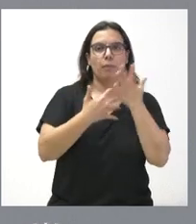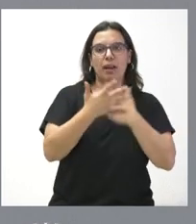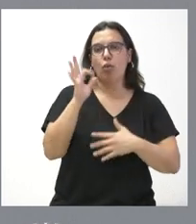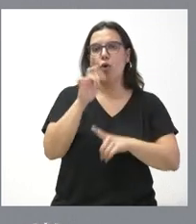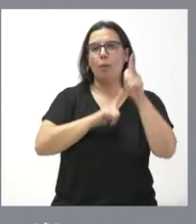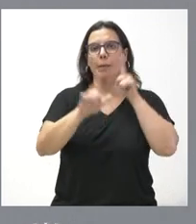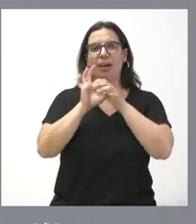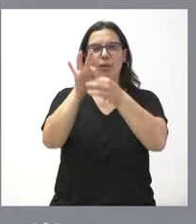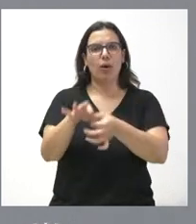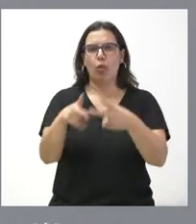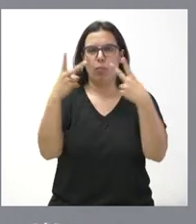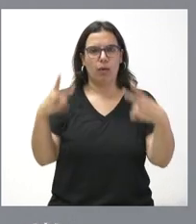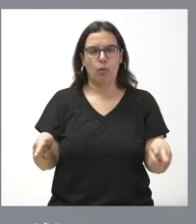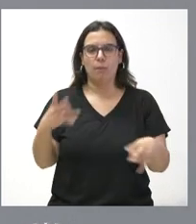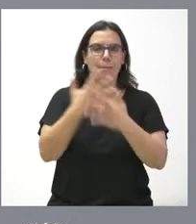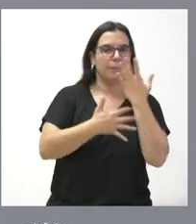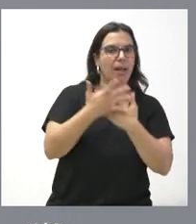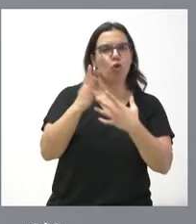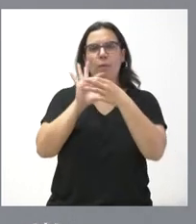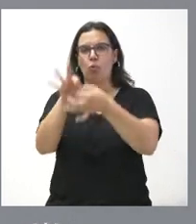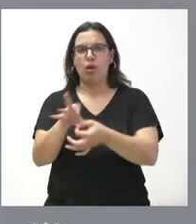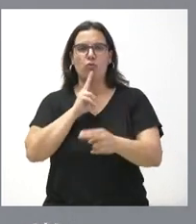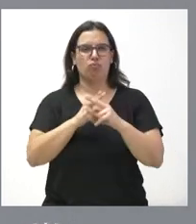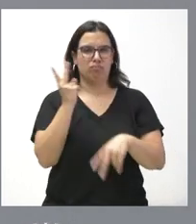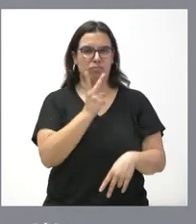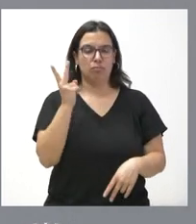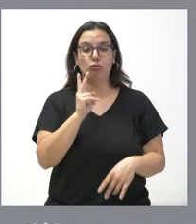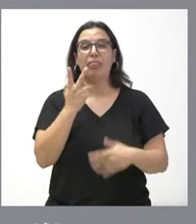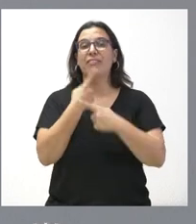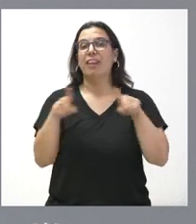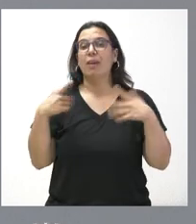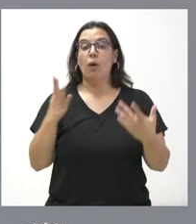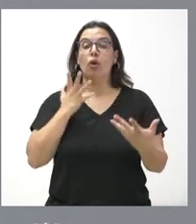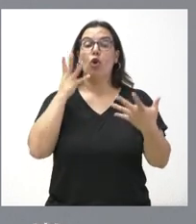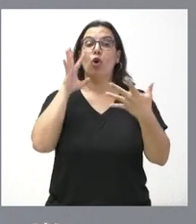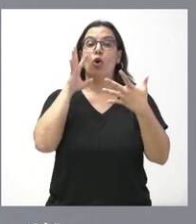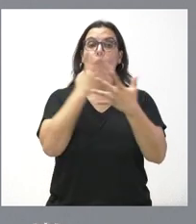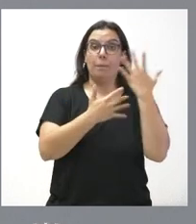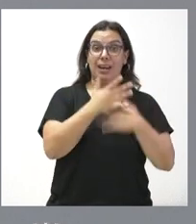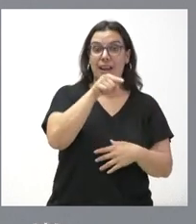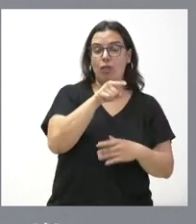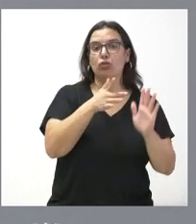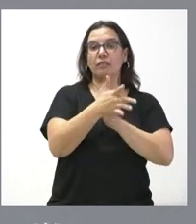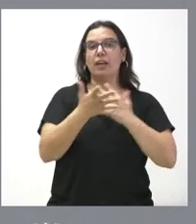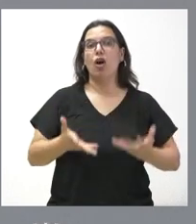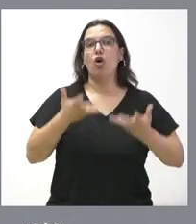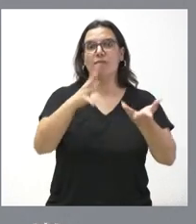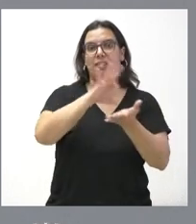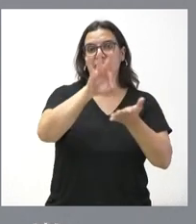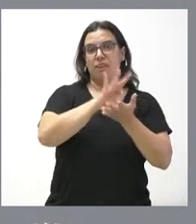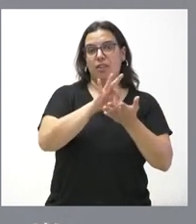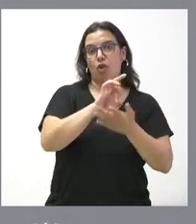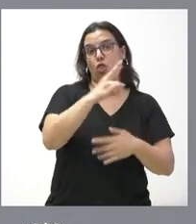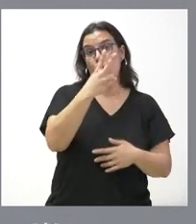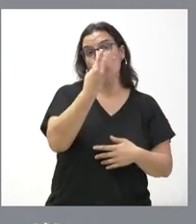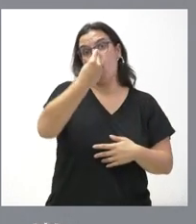vinculados, combinado o vinculado. La diferencia entre ambos es que el viaje combinado ofrece dos o más servicios en